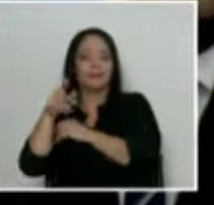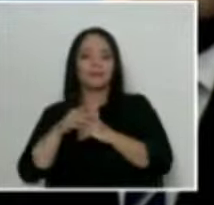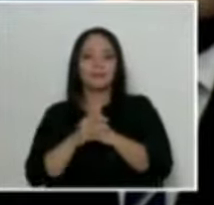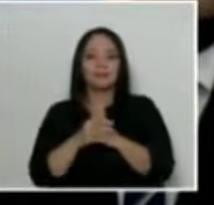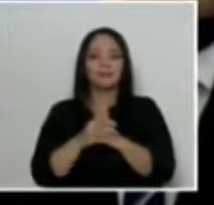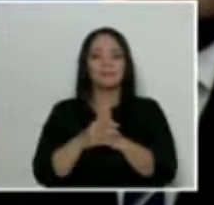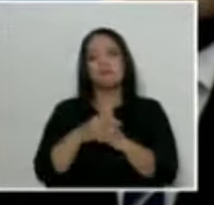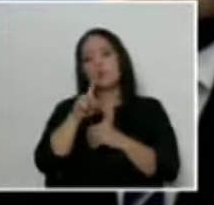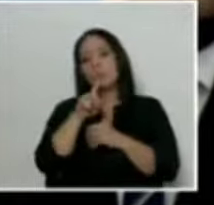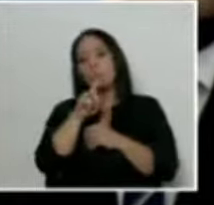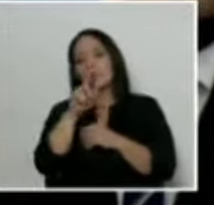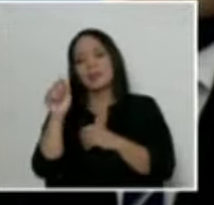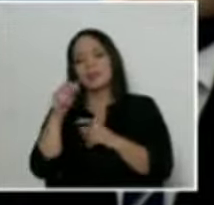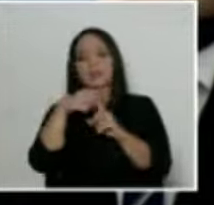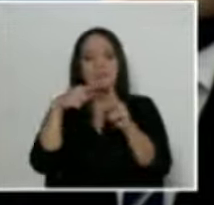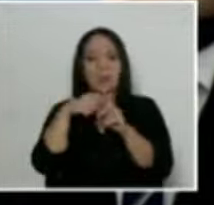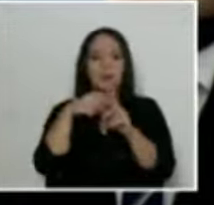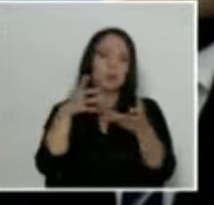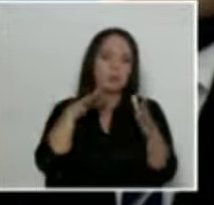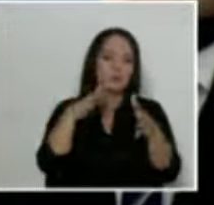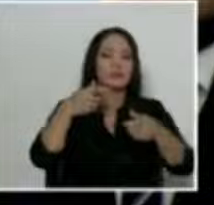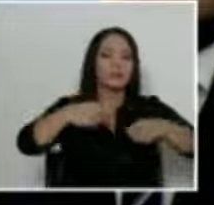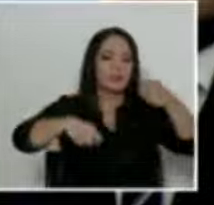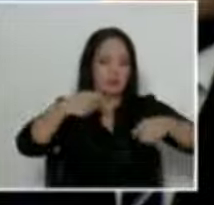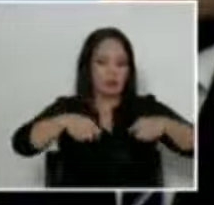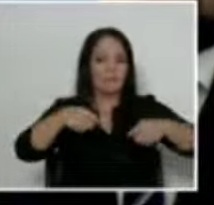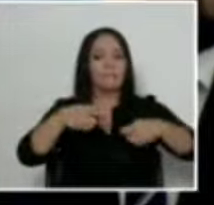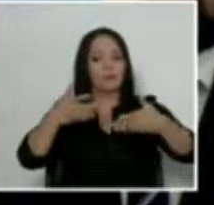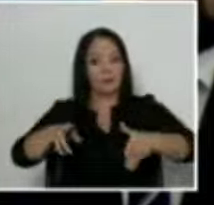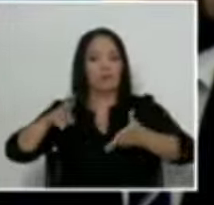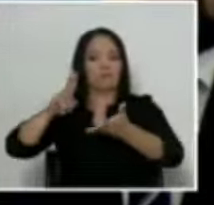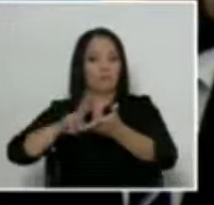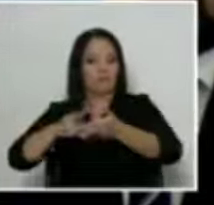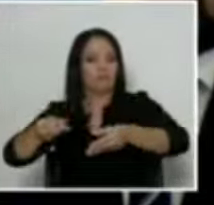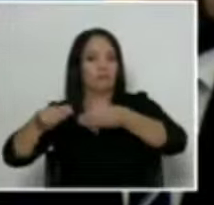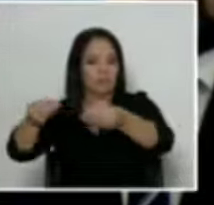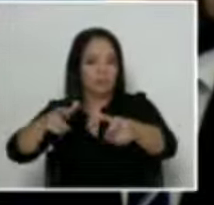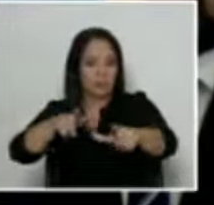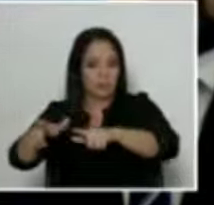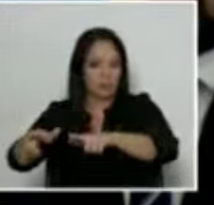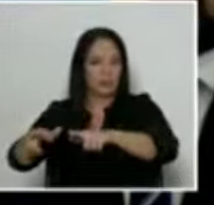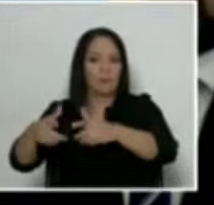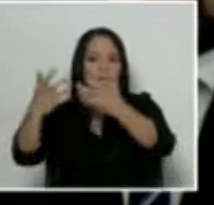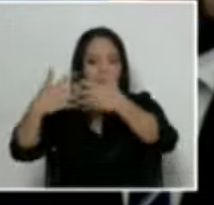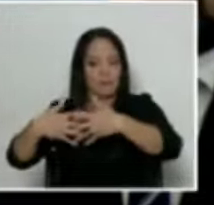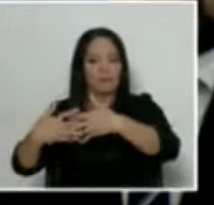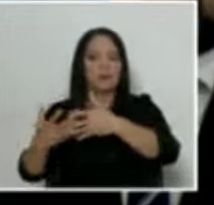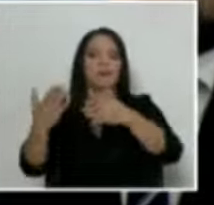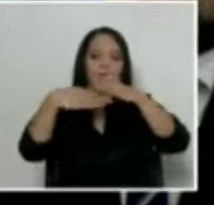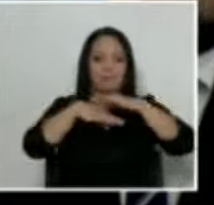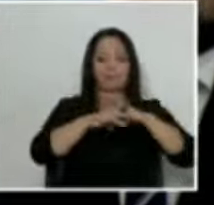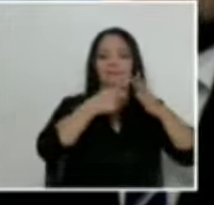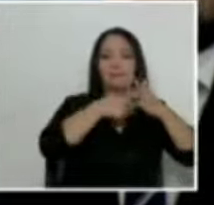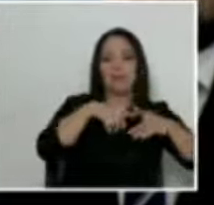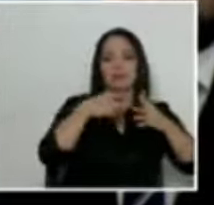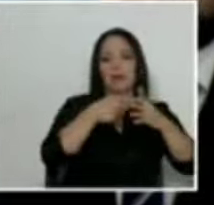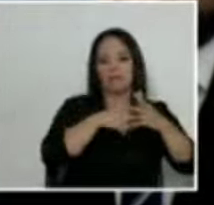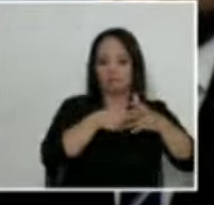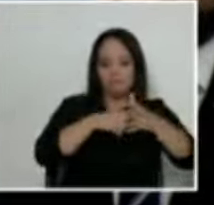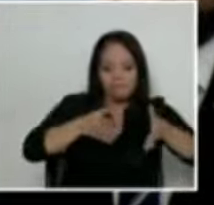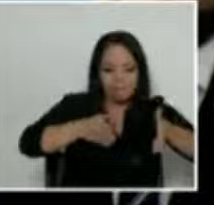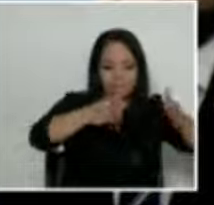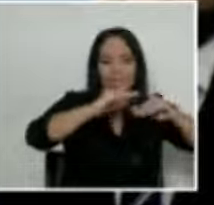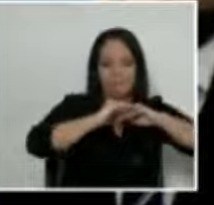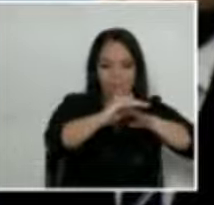mes y medio hacia septiembre deberíamos de estar adjudicando ya para que una empresa ingrese y empiece a hacer los trabajos. En este momento,